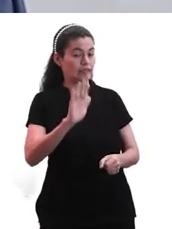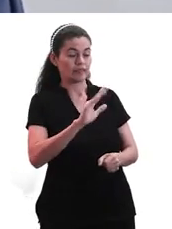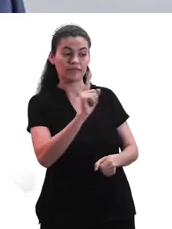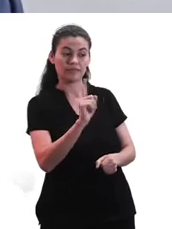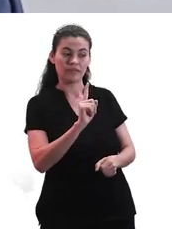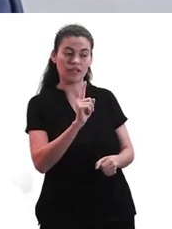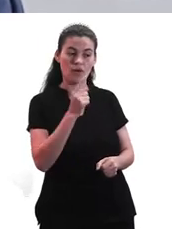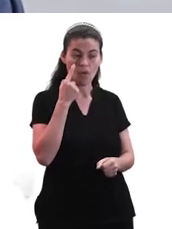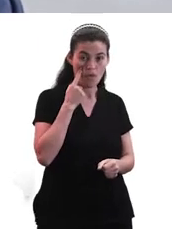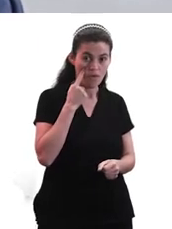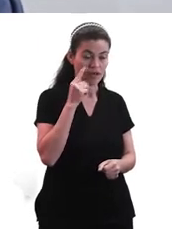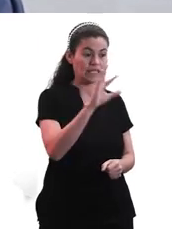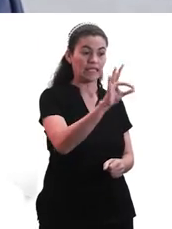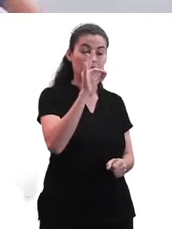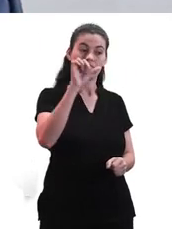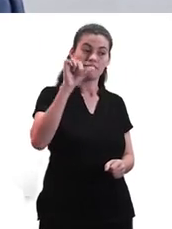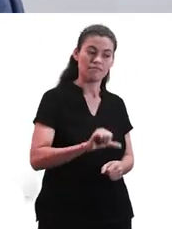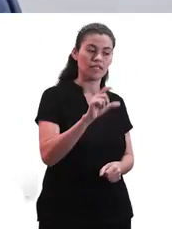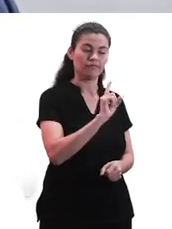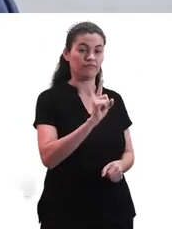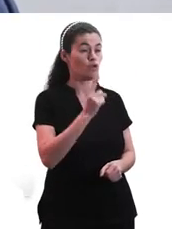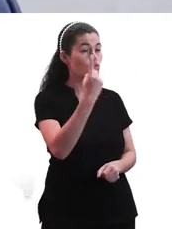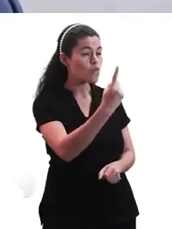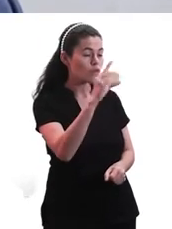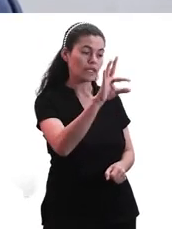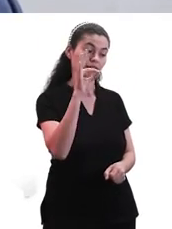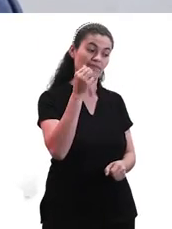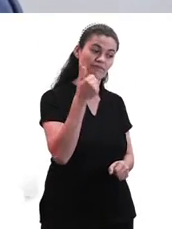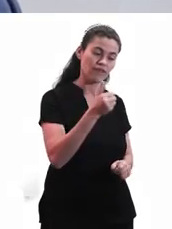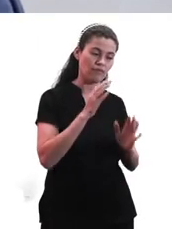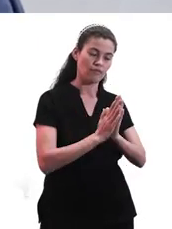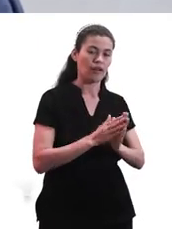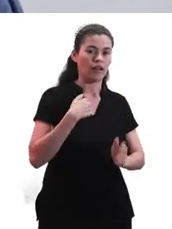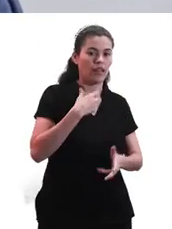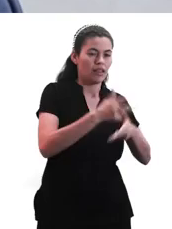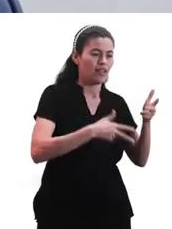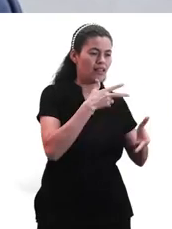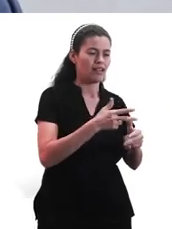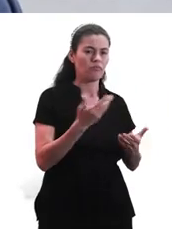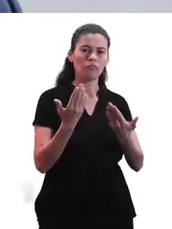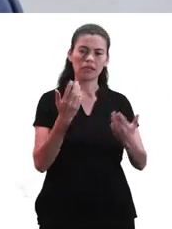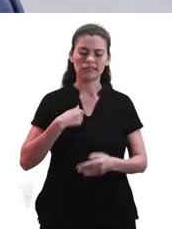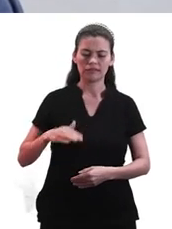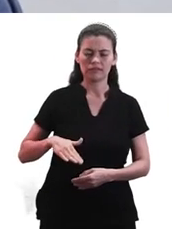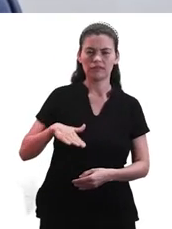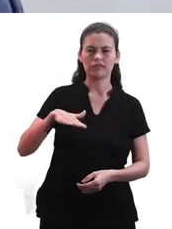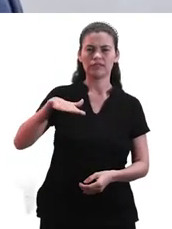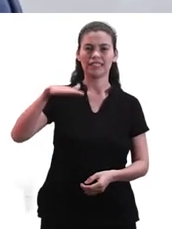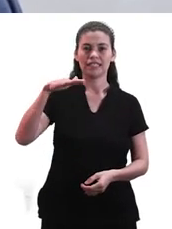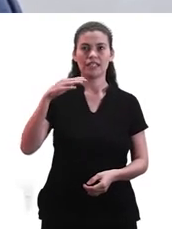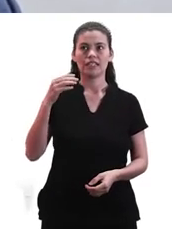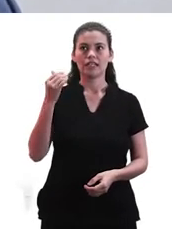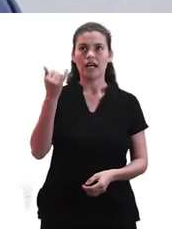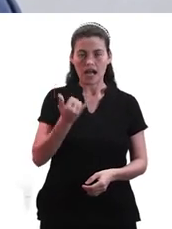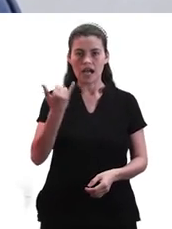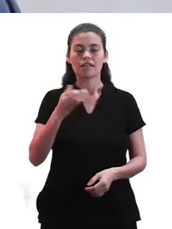elegir pero no te vayas a equivocar. Tienes una sola elección. Y entonces vamos creciendo con la barrera de, tengo si